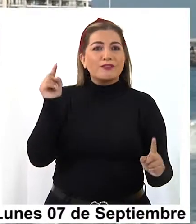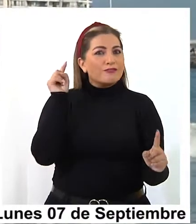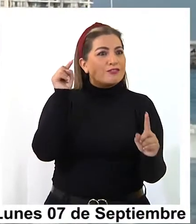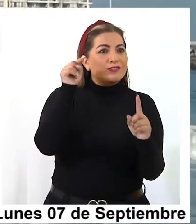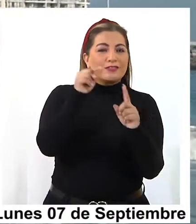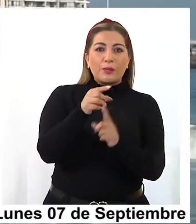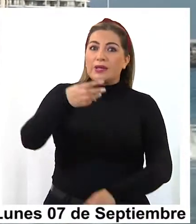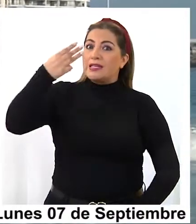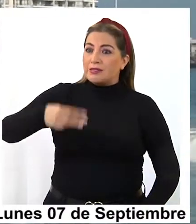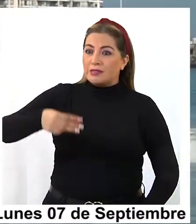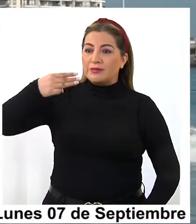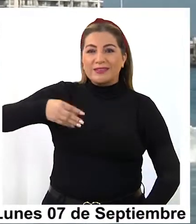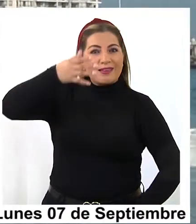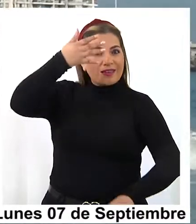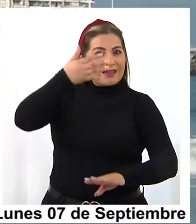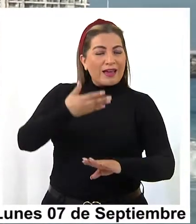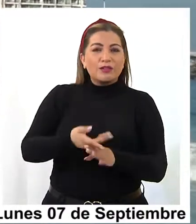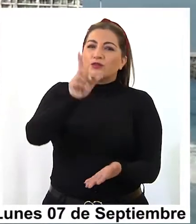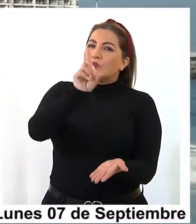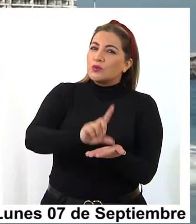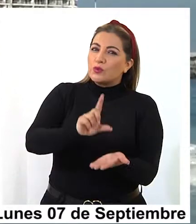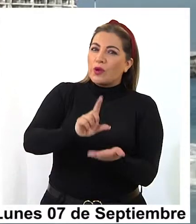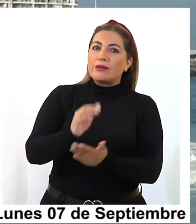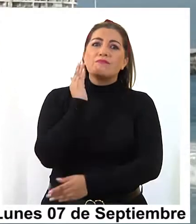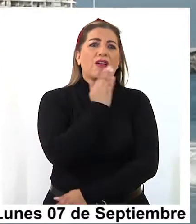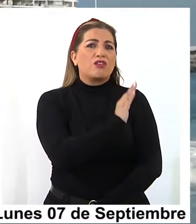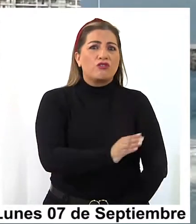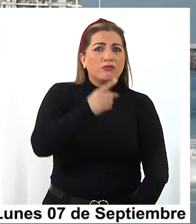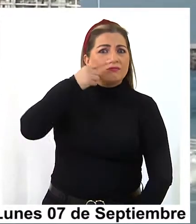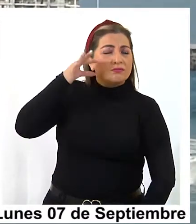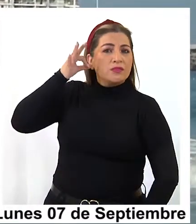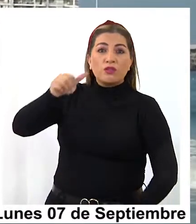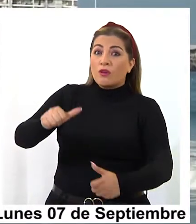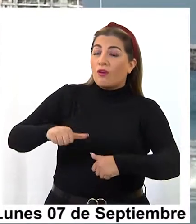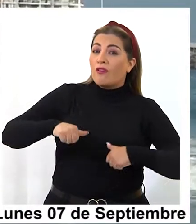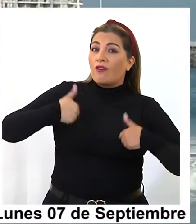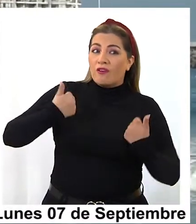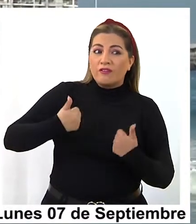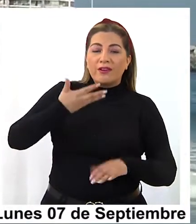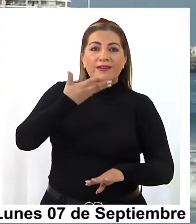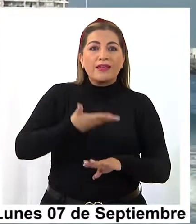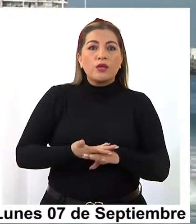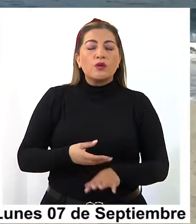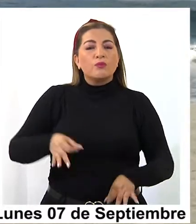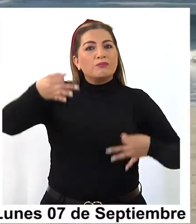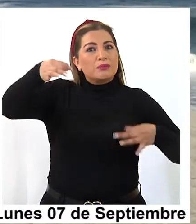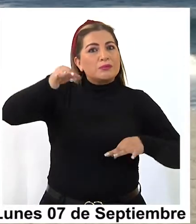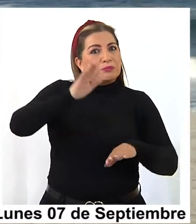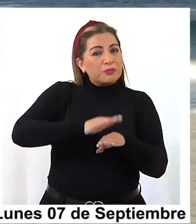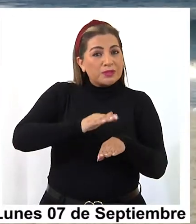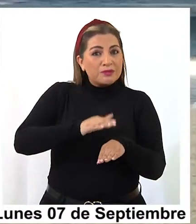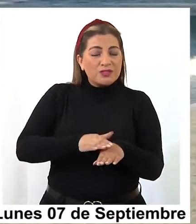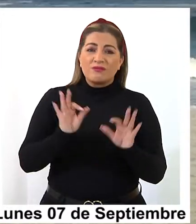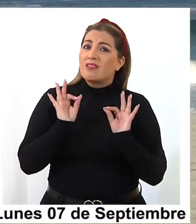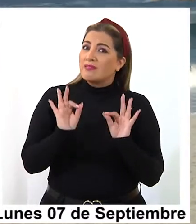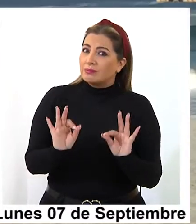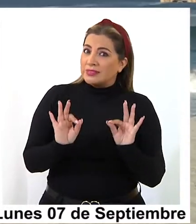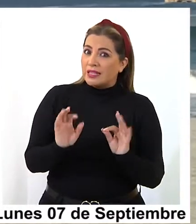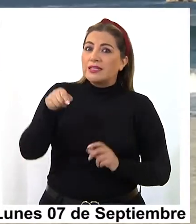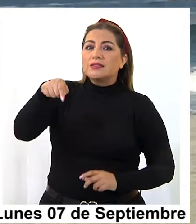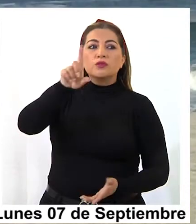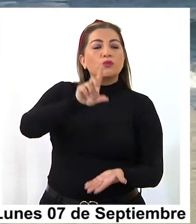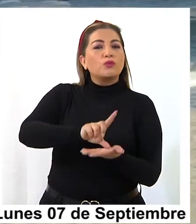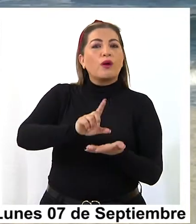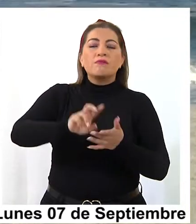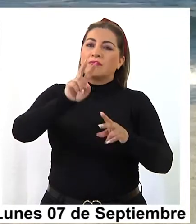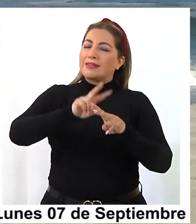de que el municipio disponga de un espacio para que los niños y adolescentes que usen los permisos especiales puedan tener una alternativa para